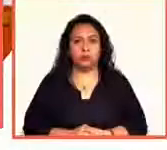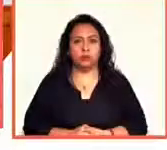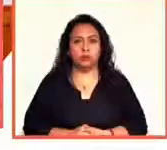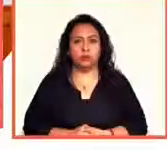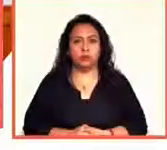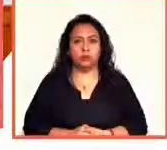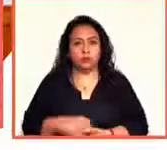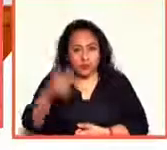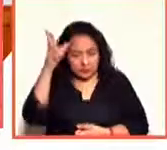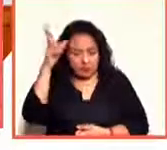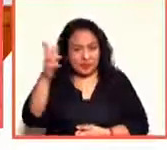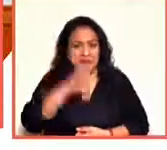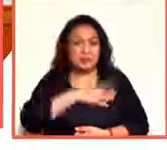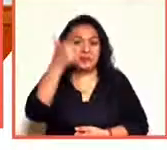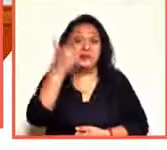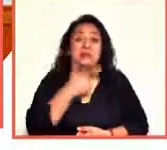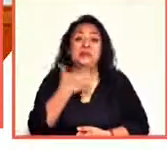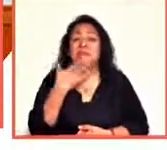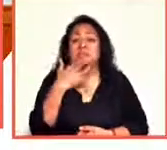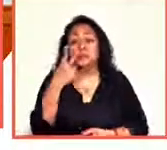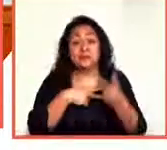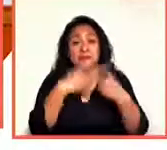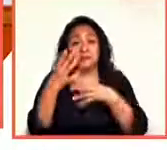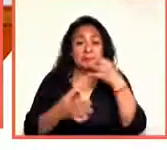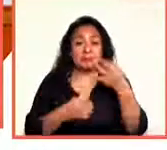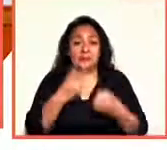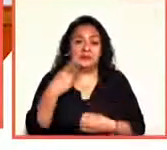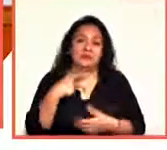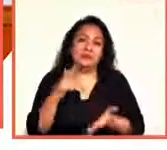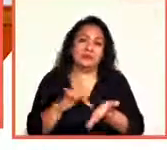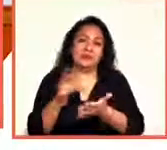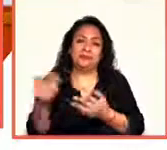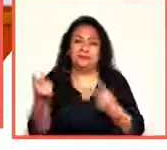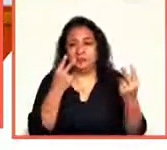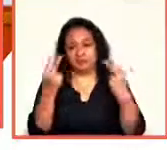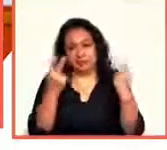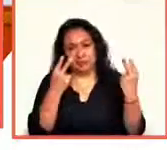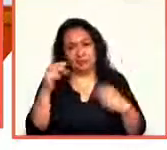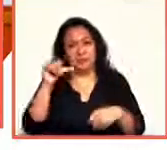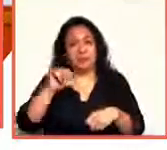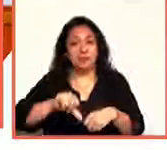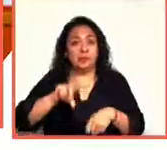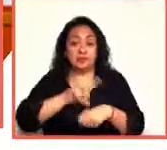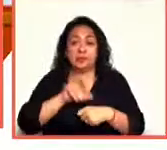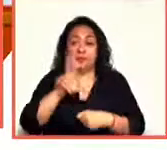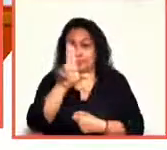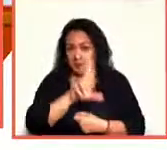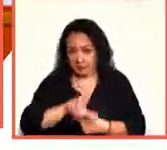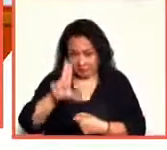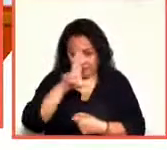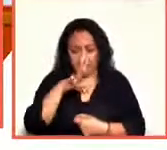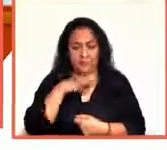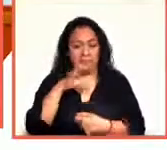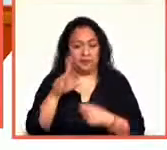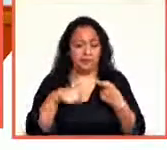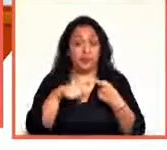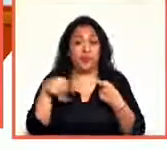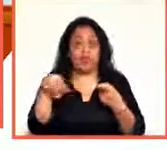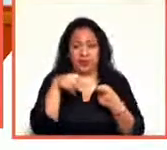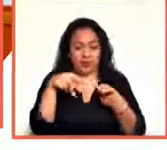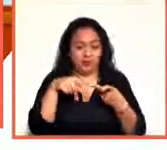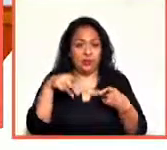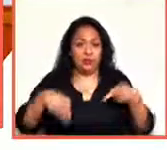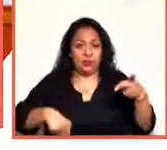Hola, ¿qué tal? Muy buenas noches. Bienvenidos a Noticias 22. Gracias por estar con nosotros. En este martes tenemos danza, teatro,